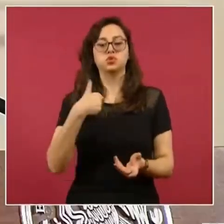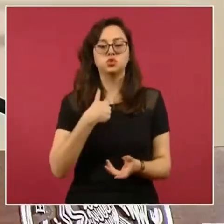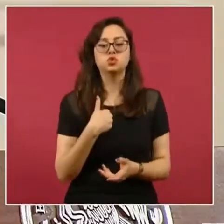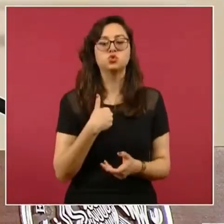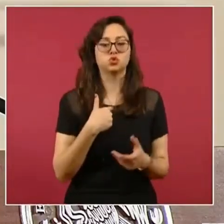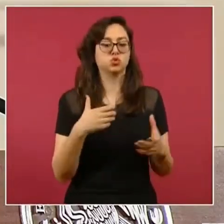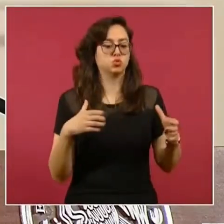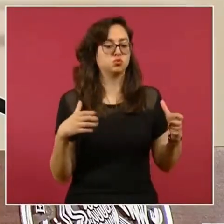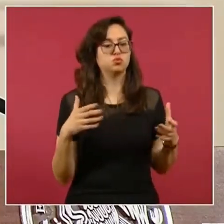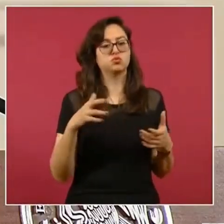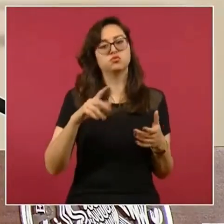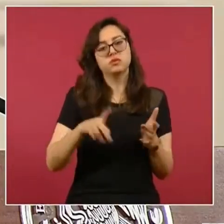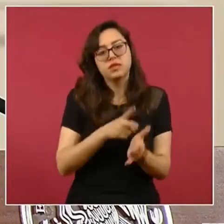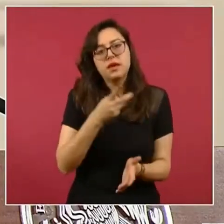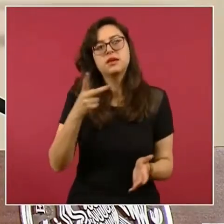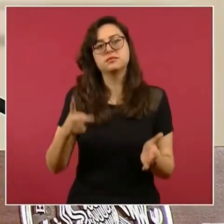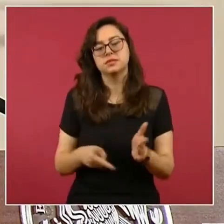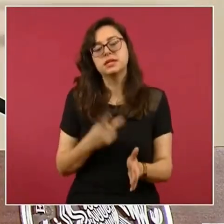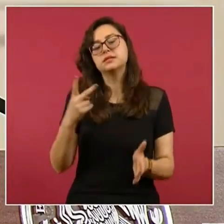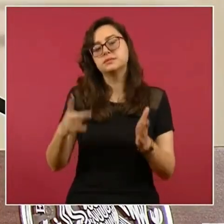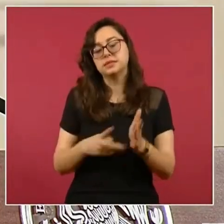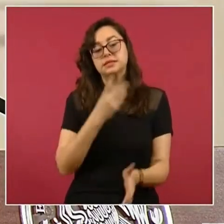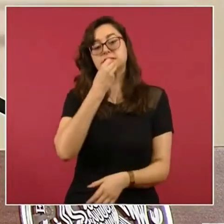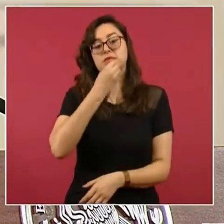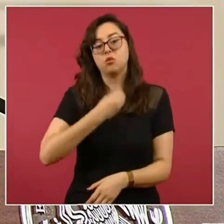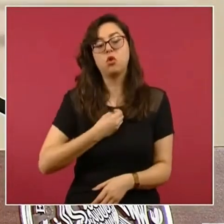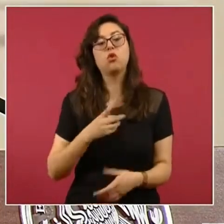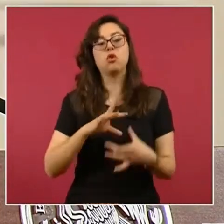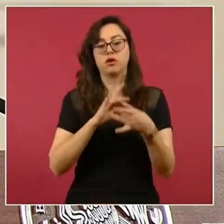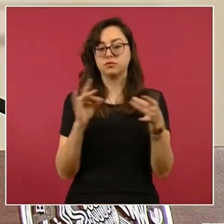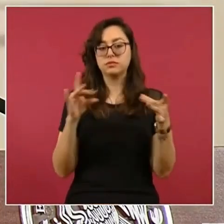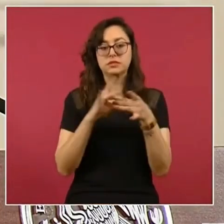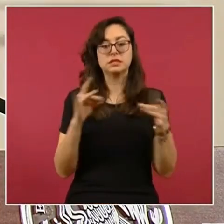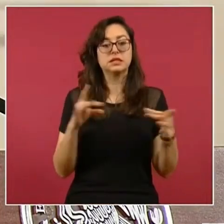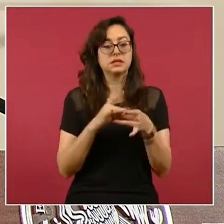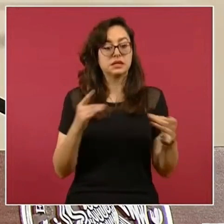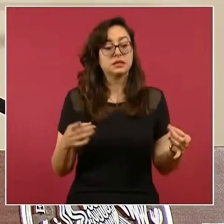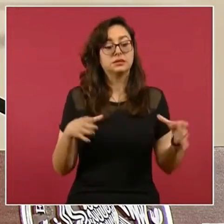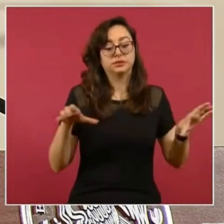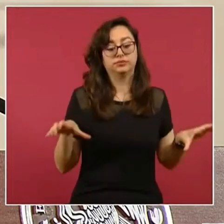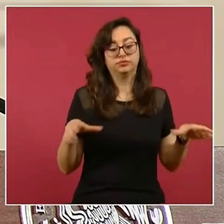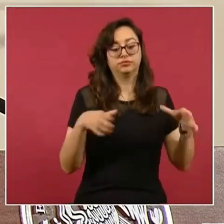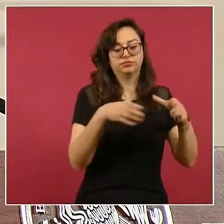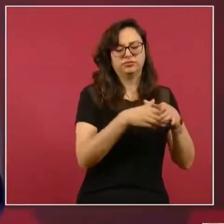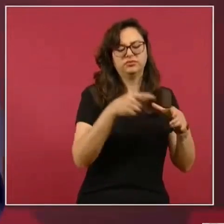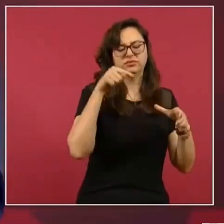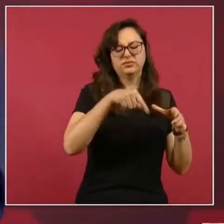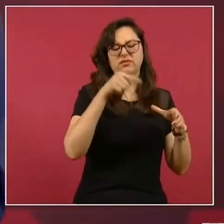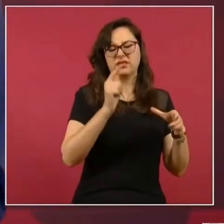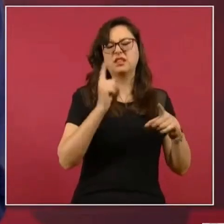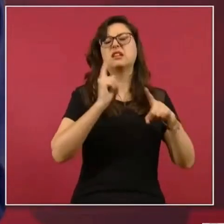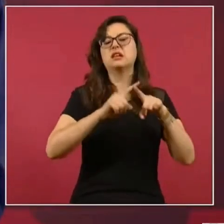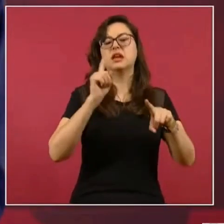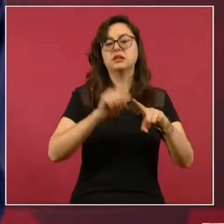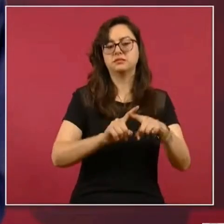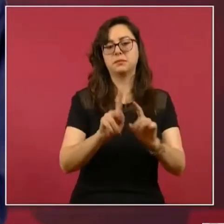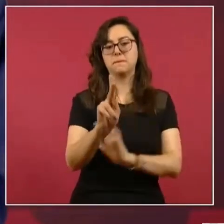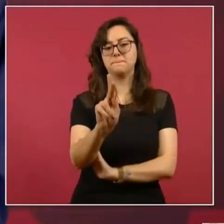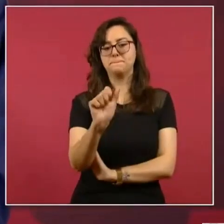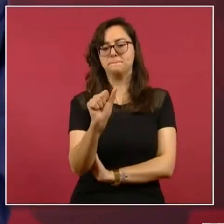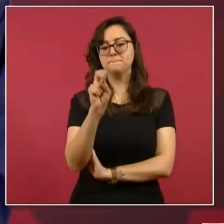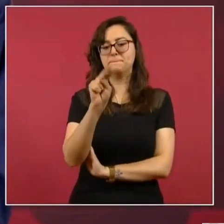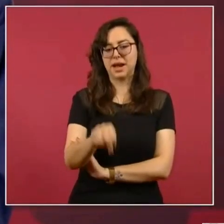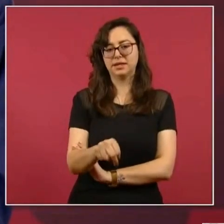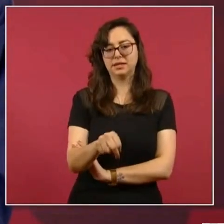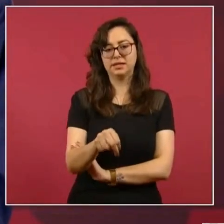el PAN surge en 1939, un año